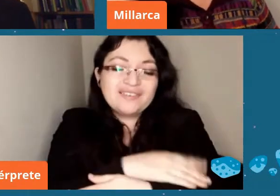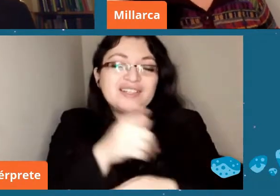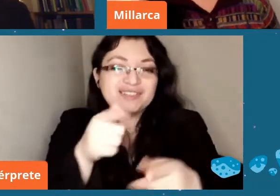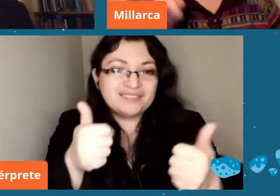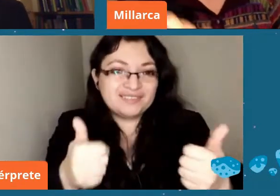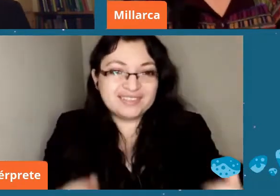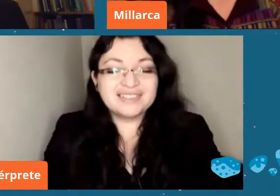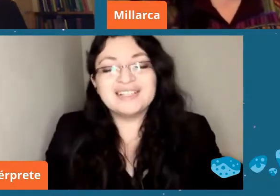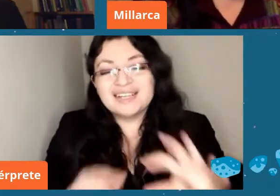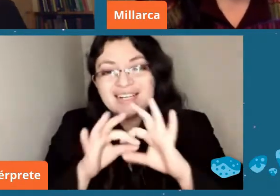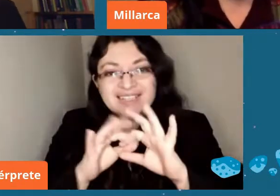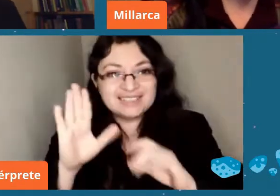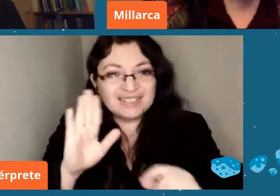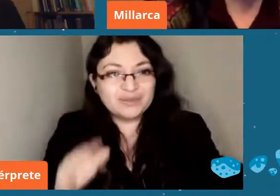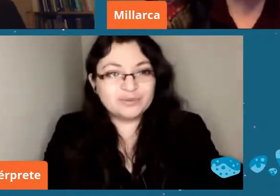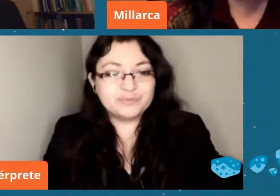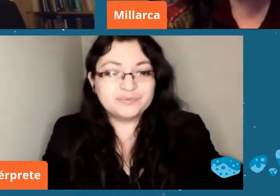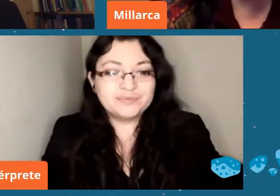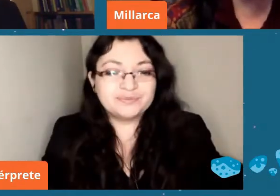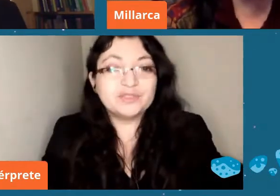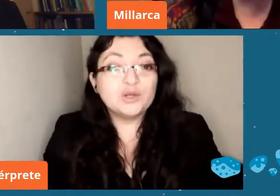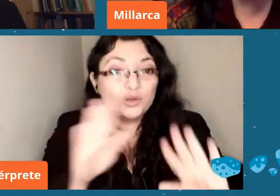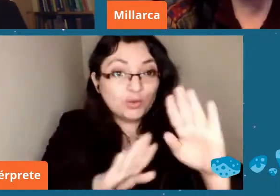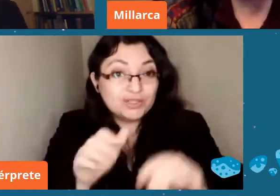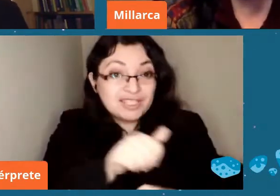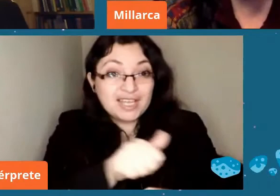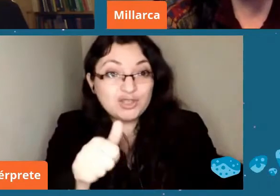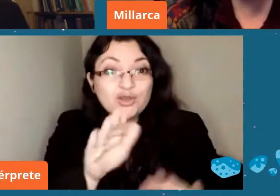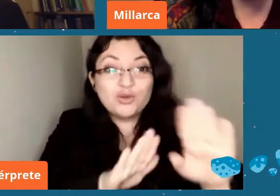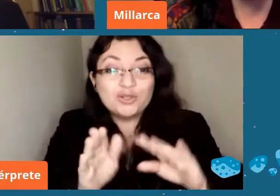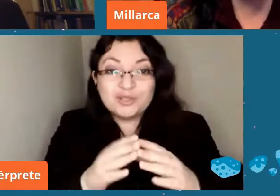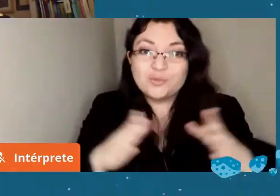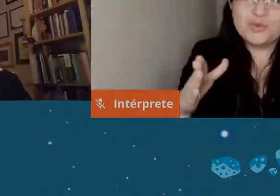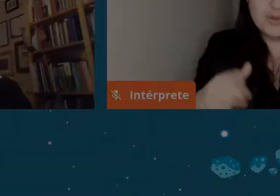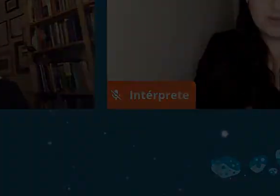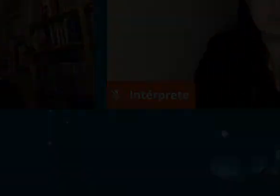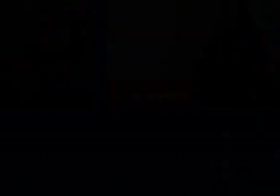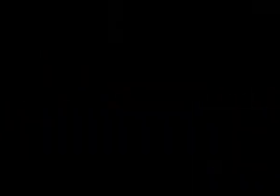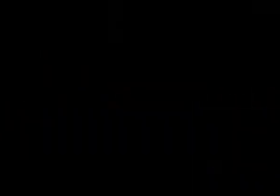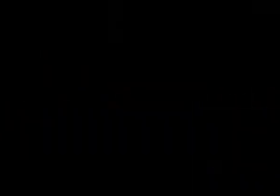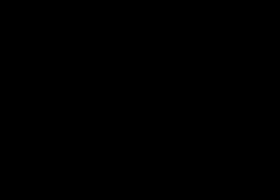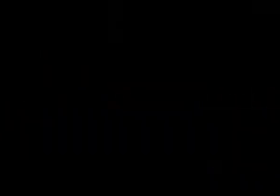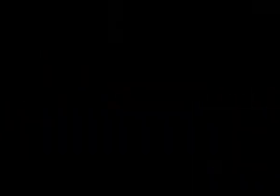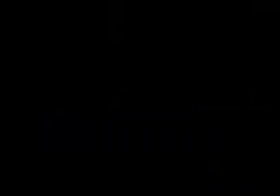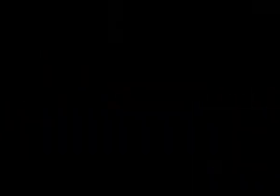gracias chau cuídense todos cuídense mucho y quédense en casa si pueden